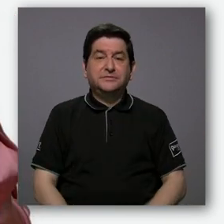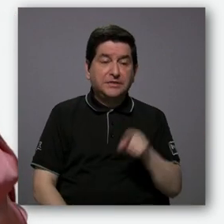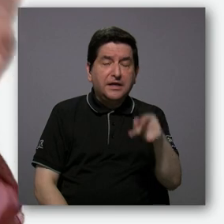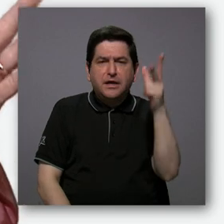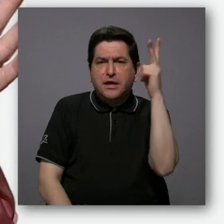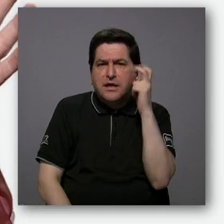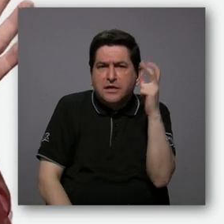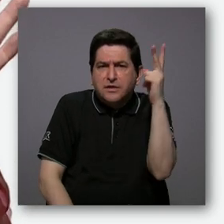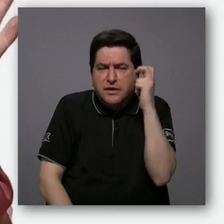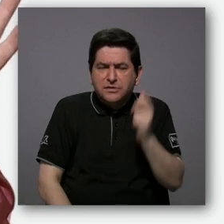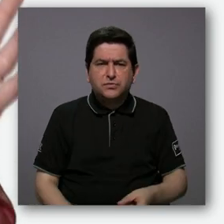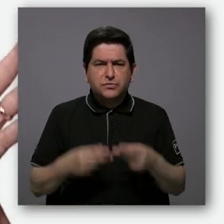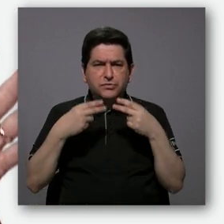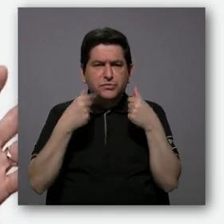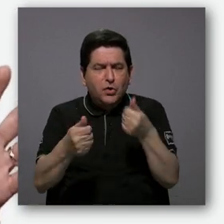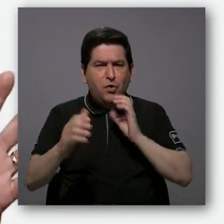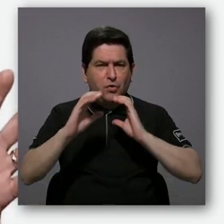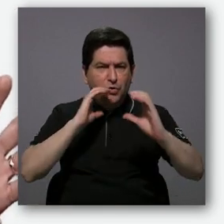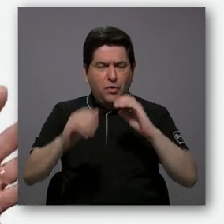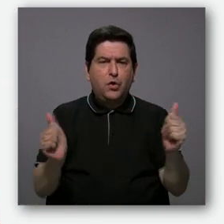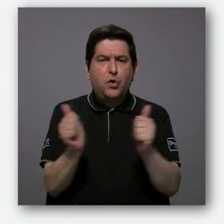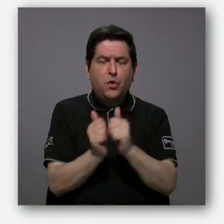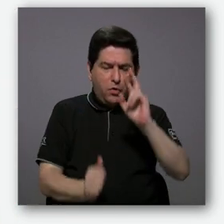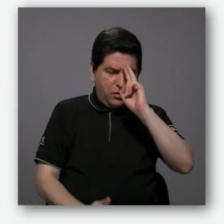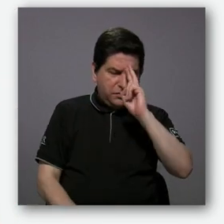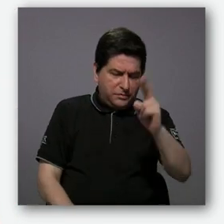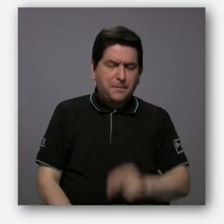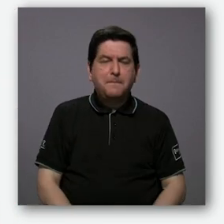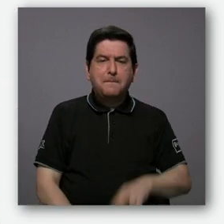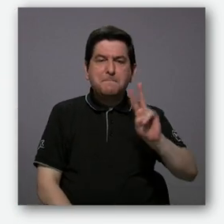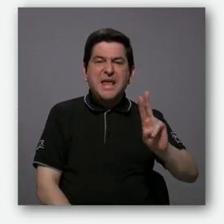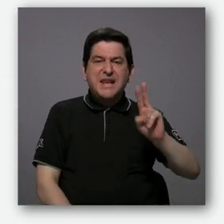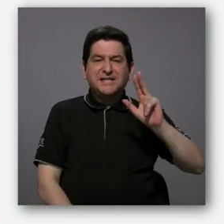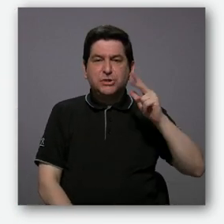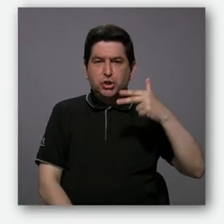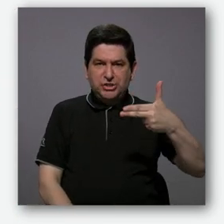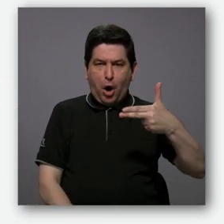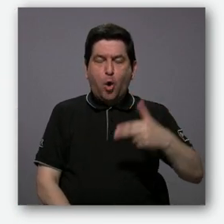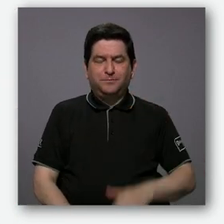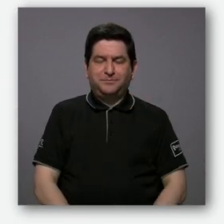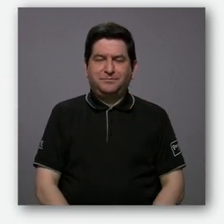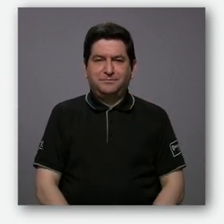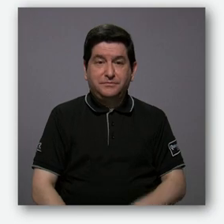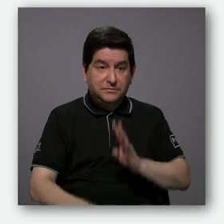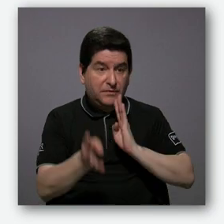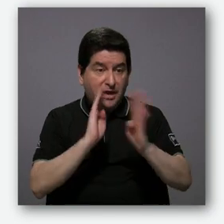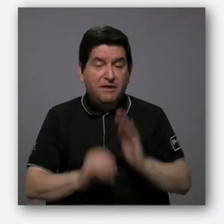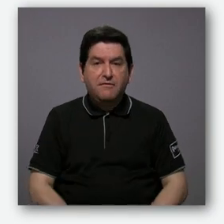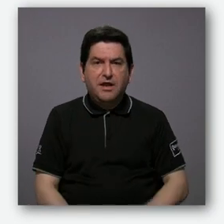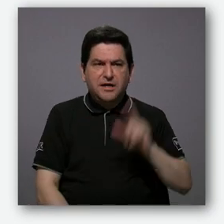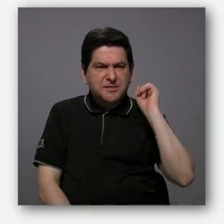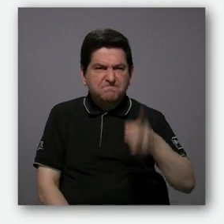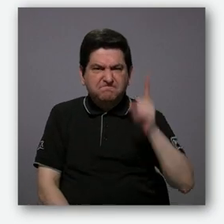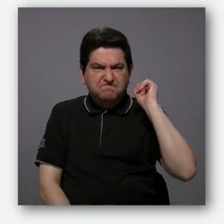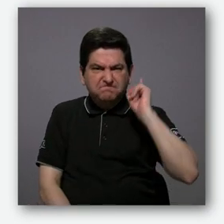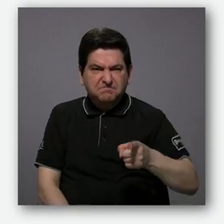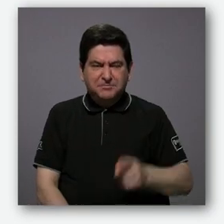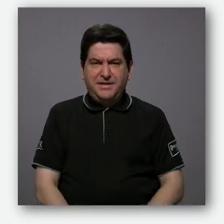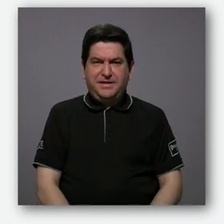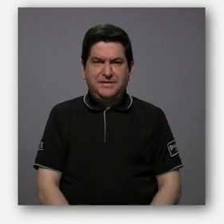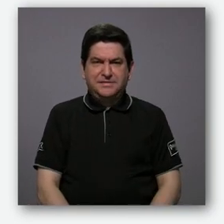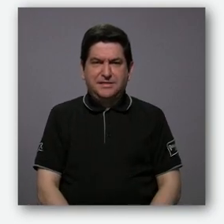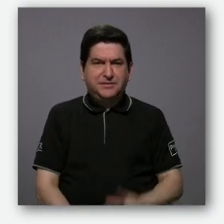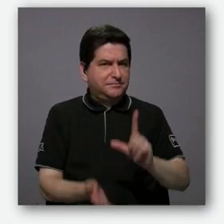Ella escuchó la rápida conversación con el estimado Vinicio Chacón, hablaba sobre las amenazas